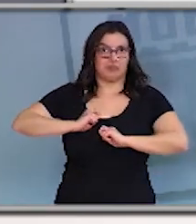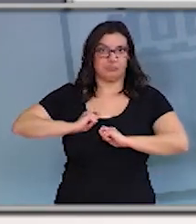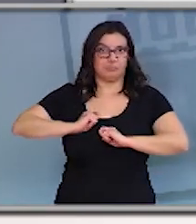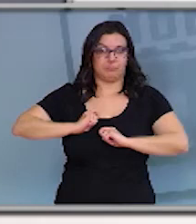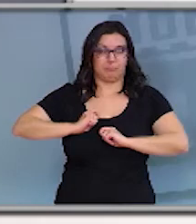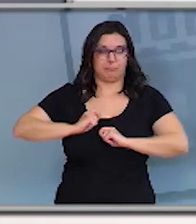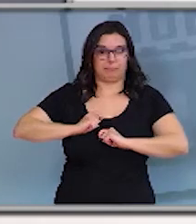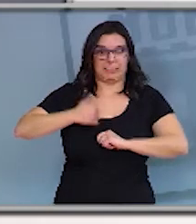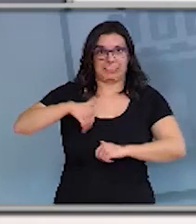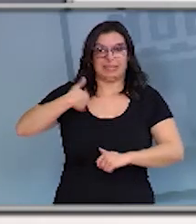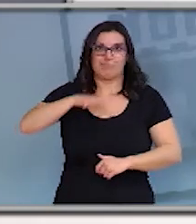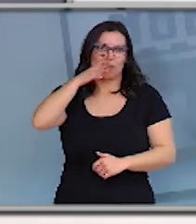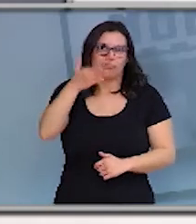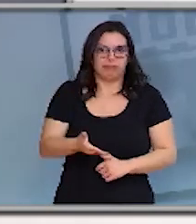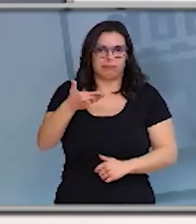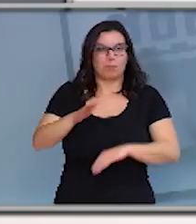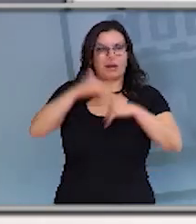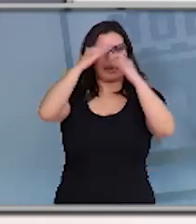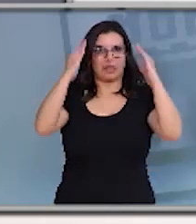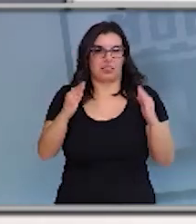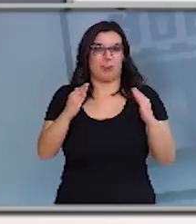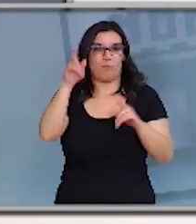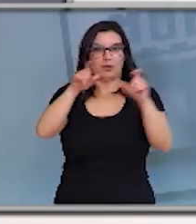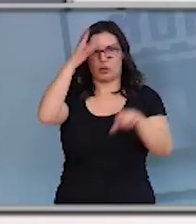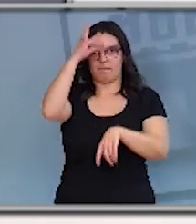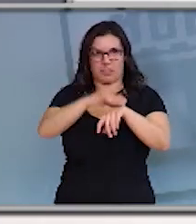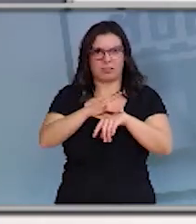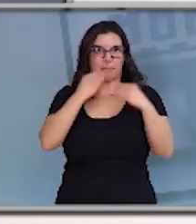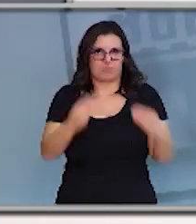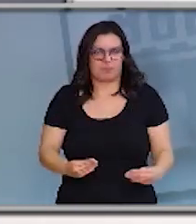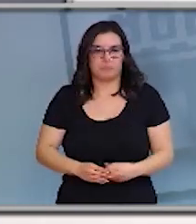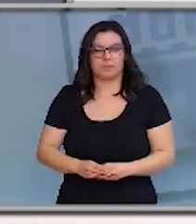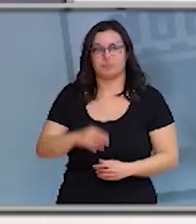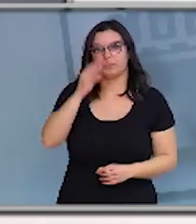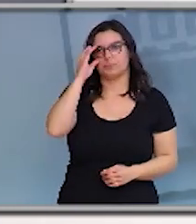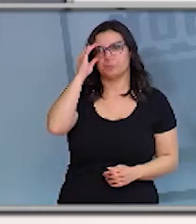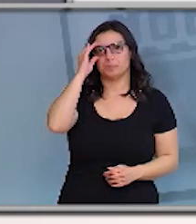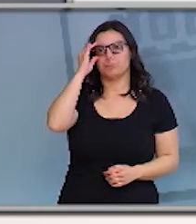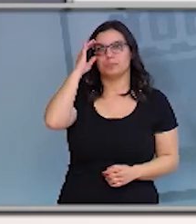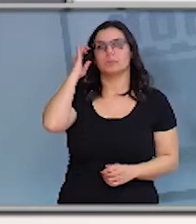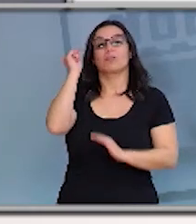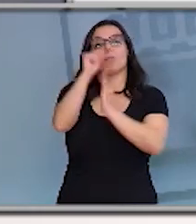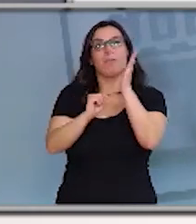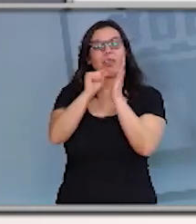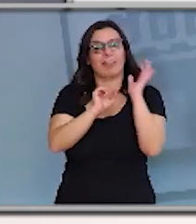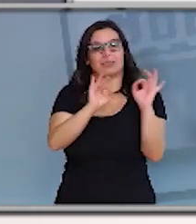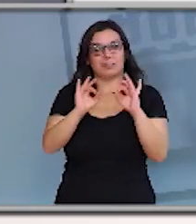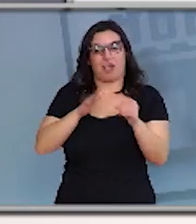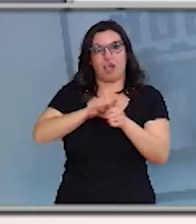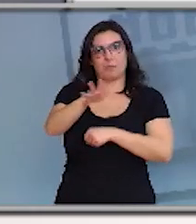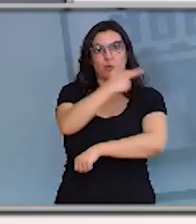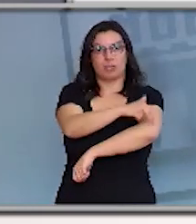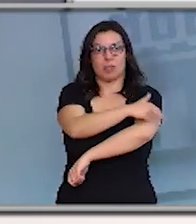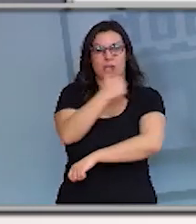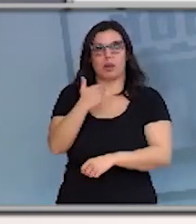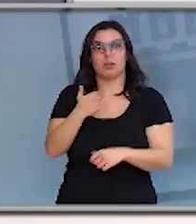elementos porque son claves para a atención de nosos pacientes. As medidas concretas que hemos tomado en sanidad han